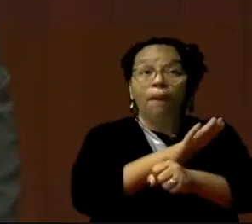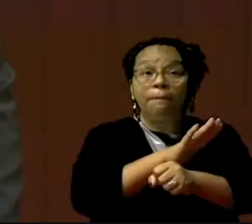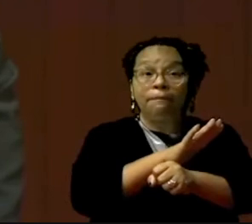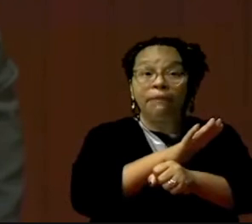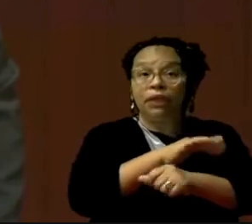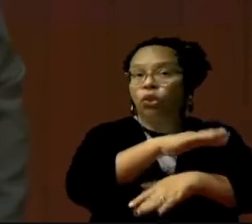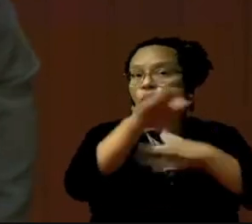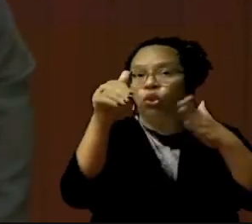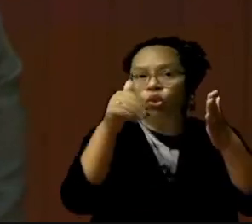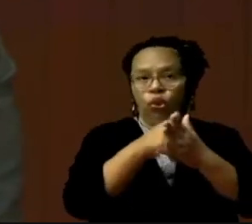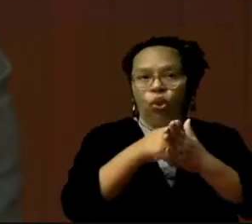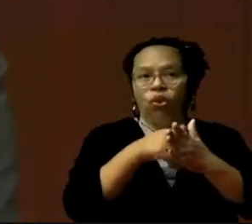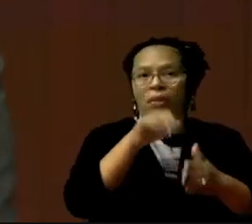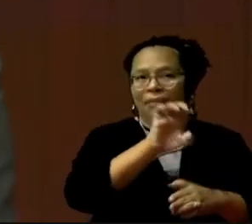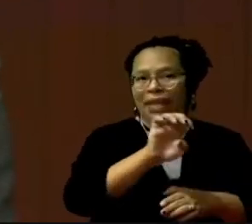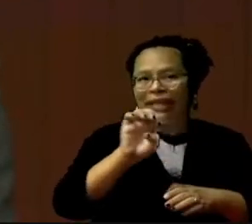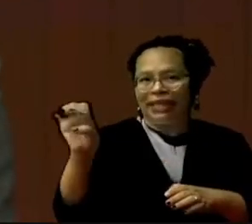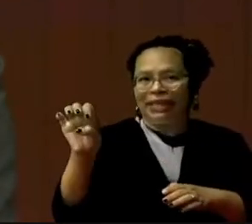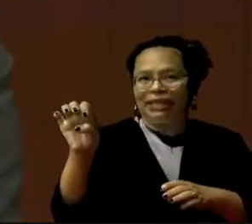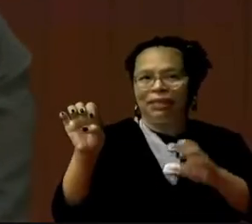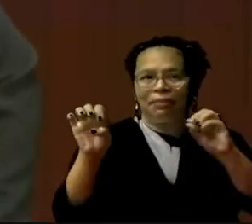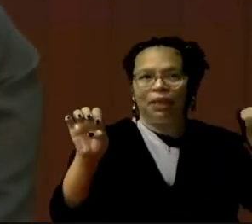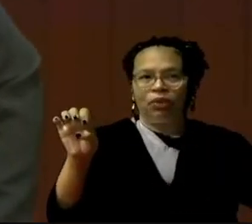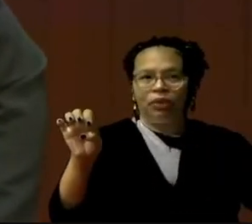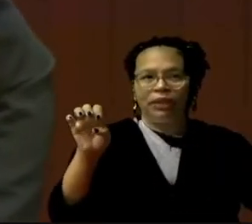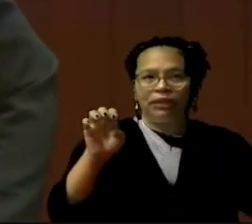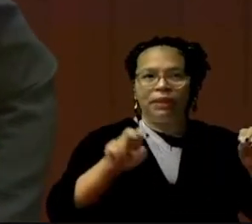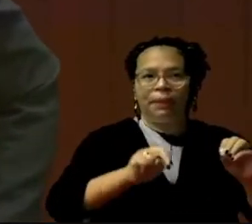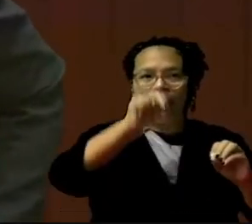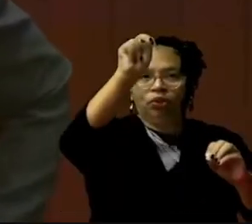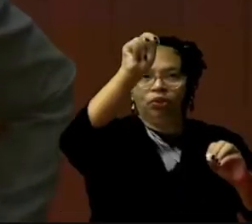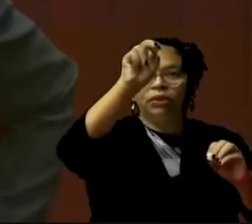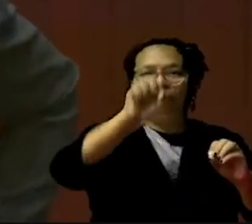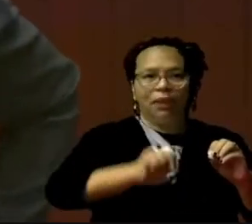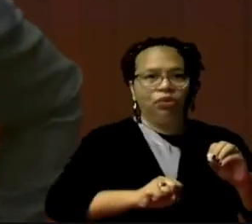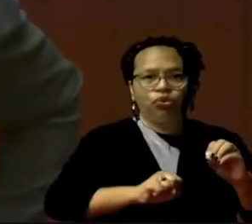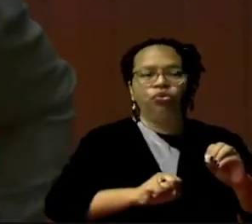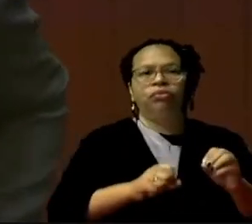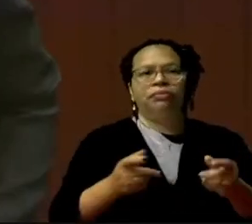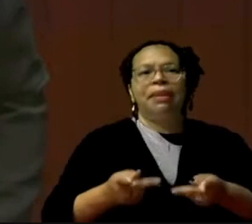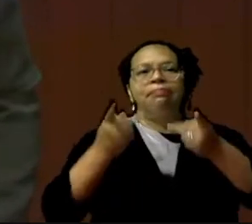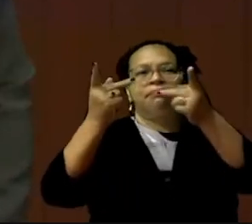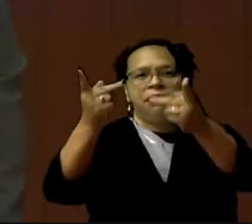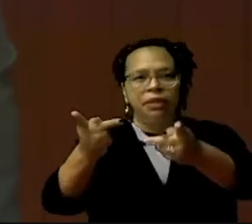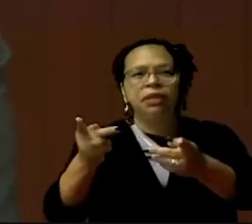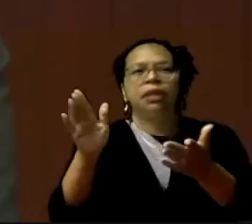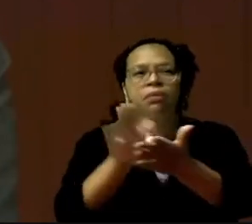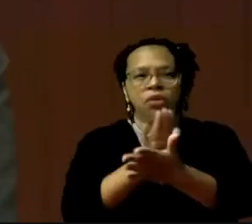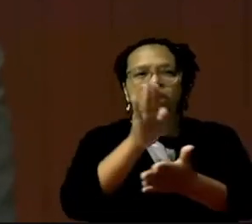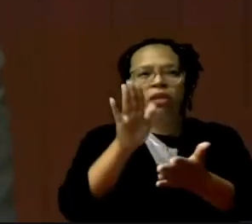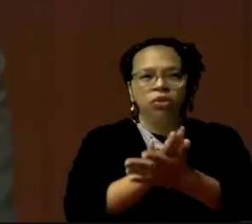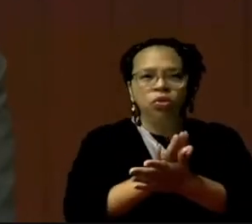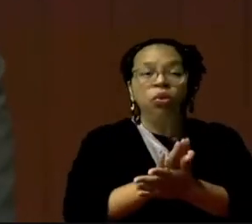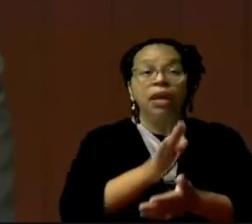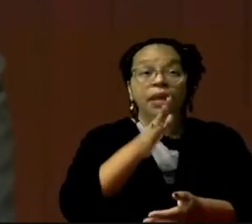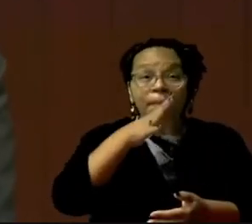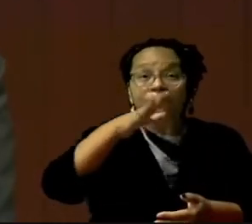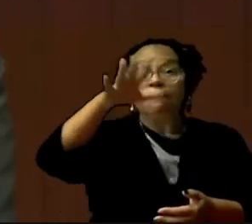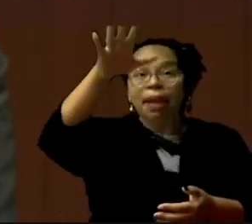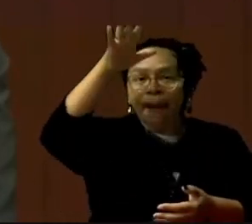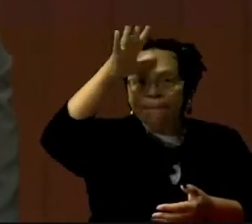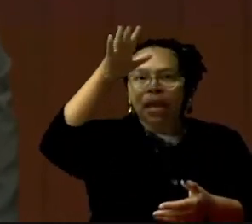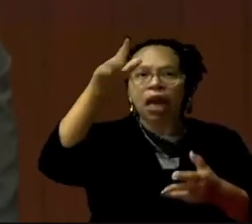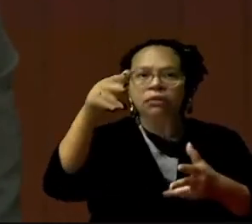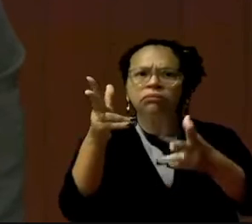Estuvimos. Estuvimos en las escuelas. Escuchamos a los padres. Hicimos talleres